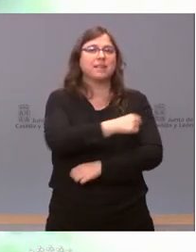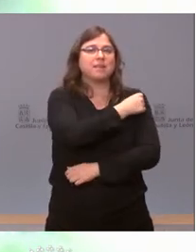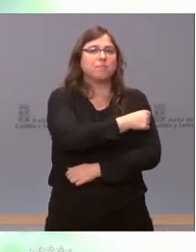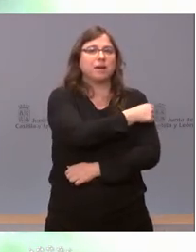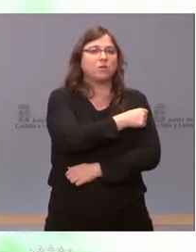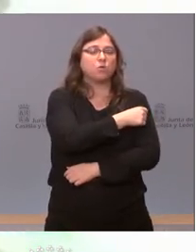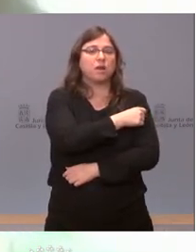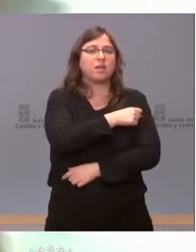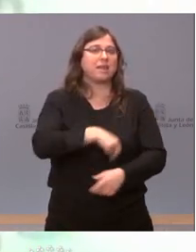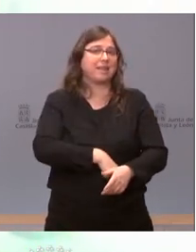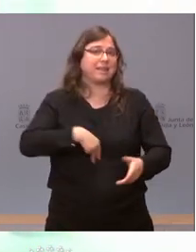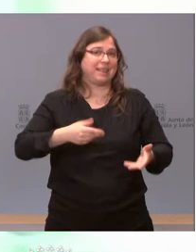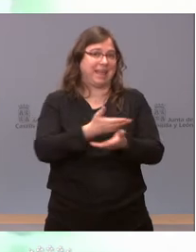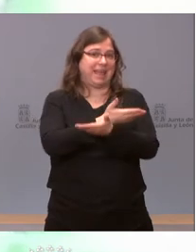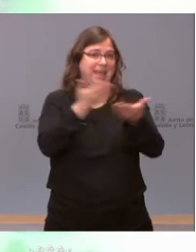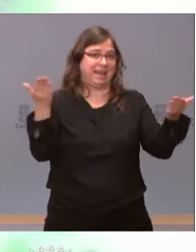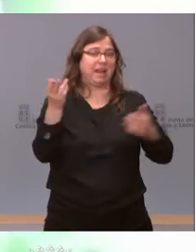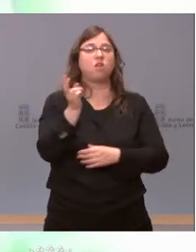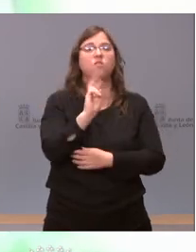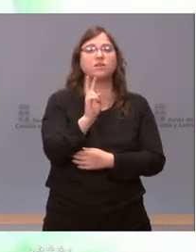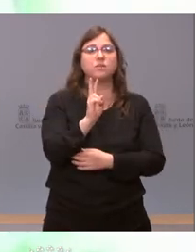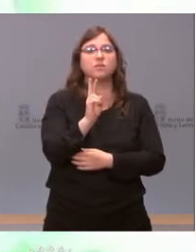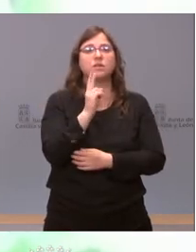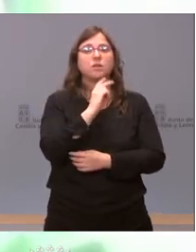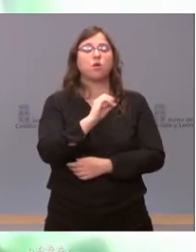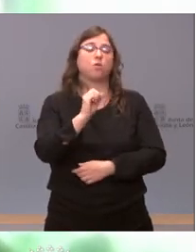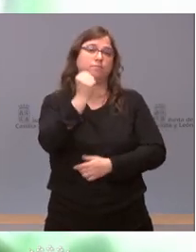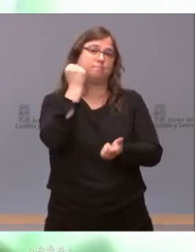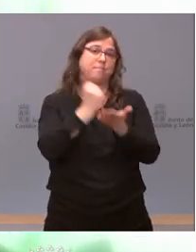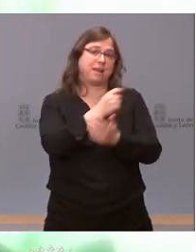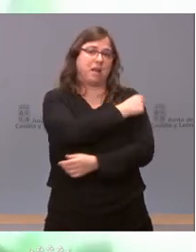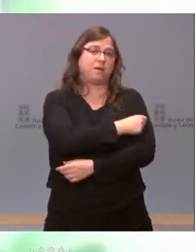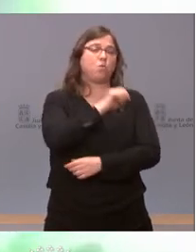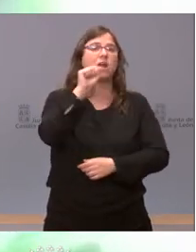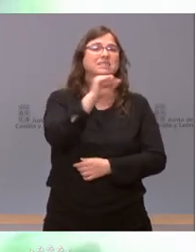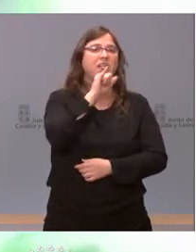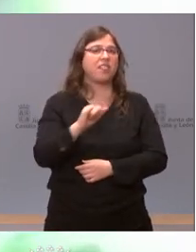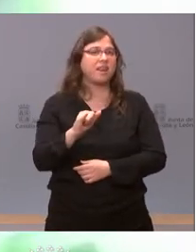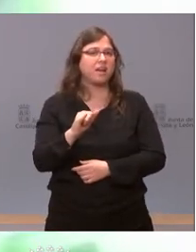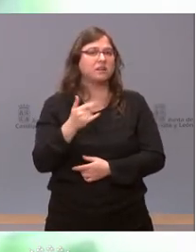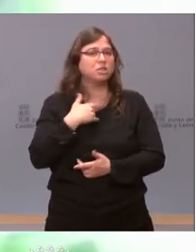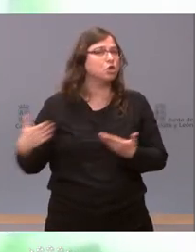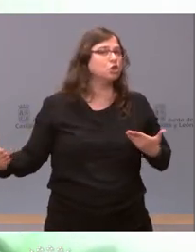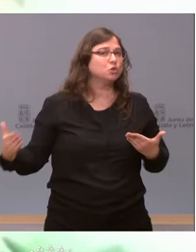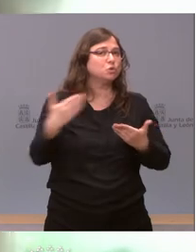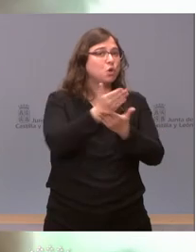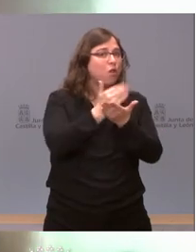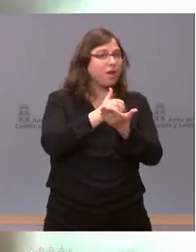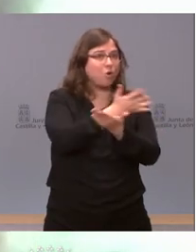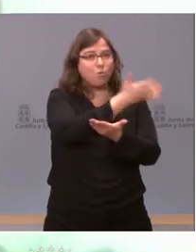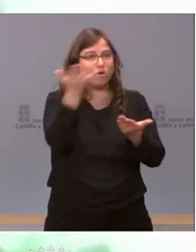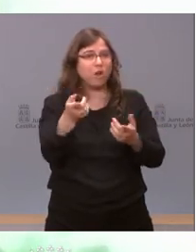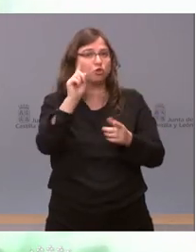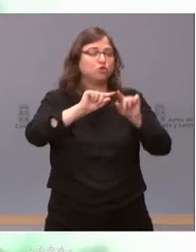población general de Valladolid con AstraZeneca ¿será así también en toda la comunidad autónoma y si